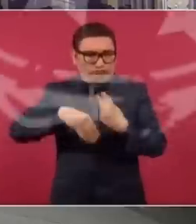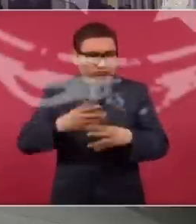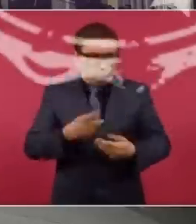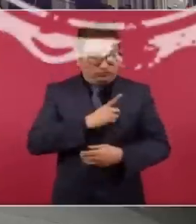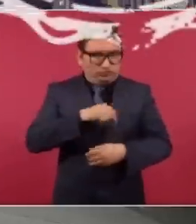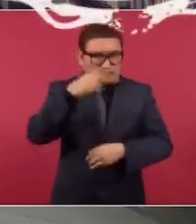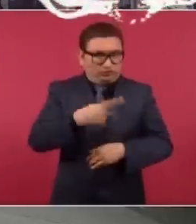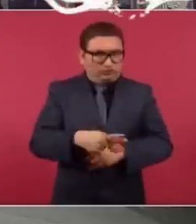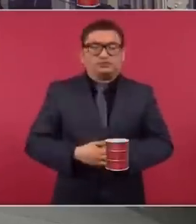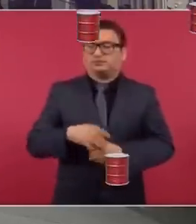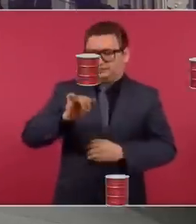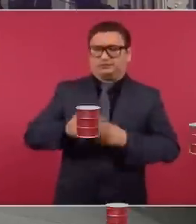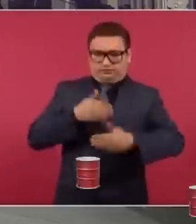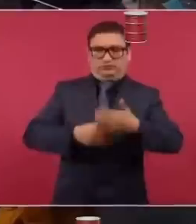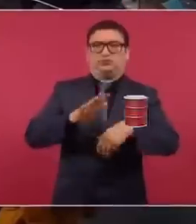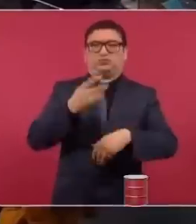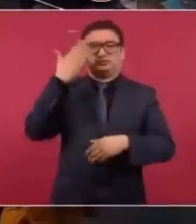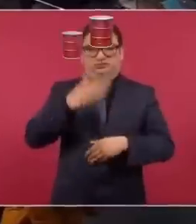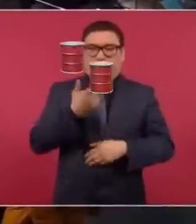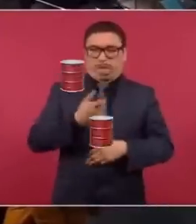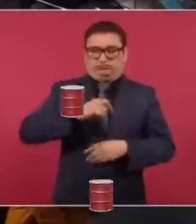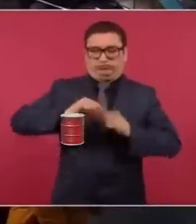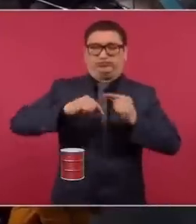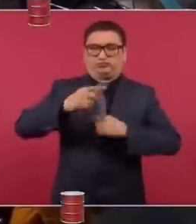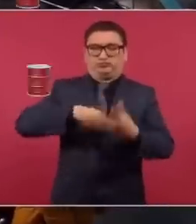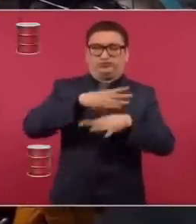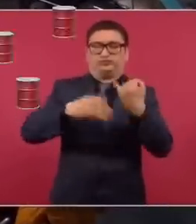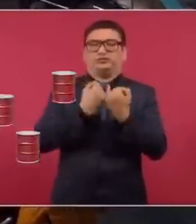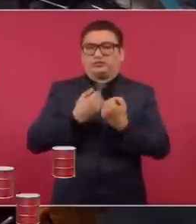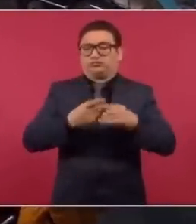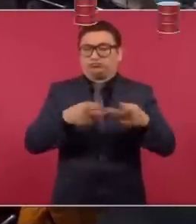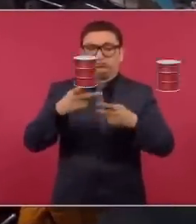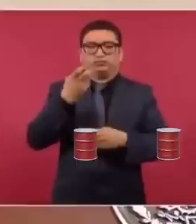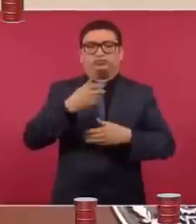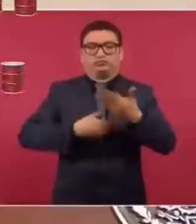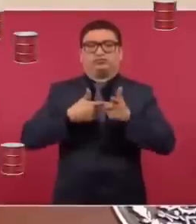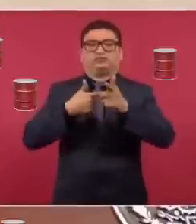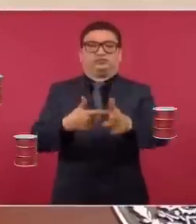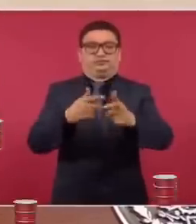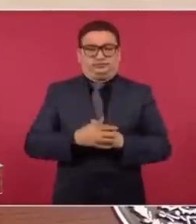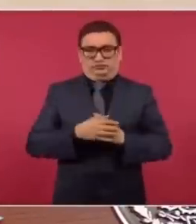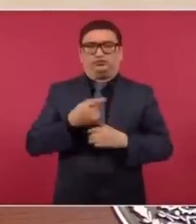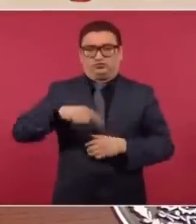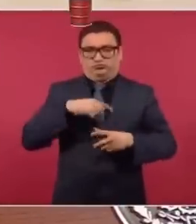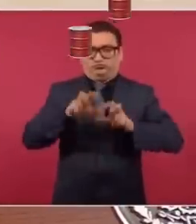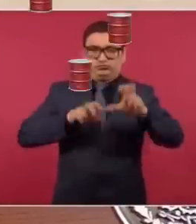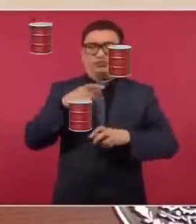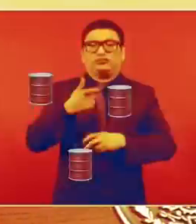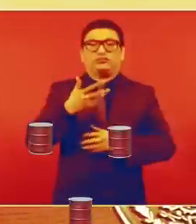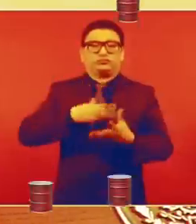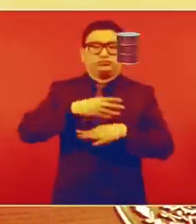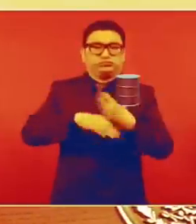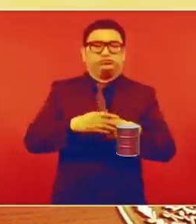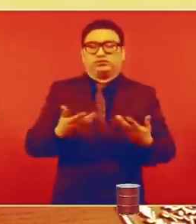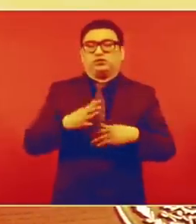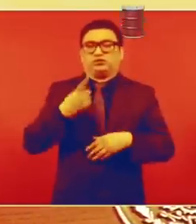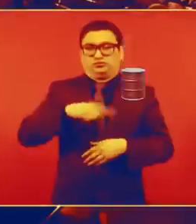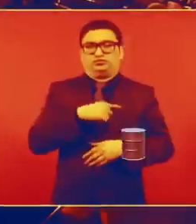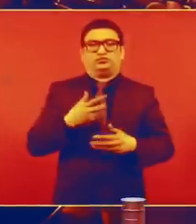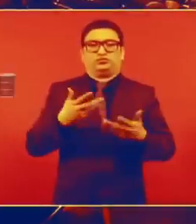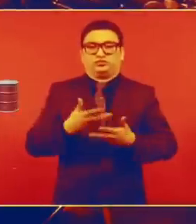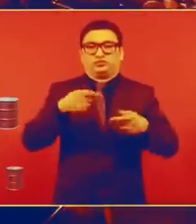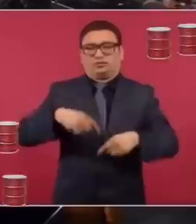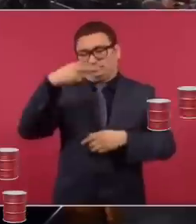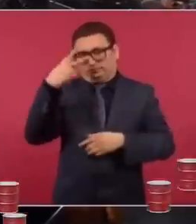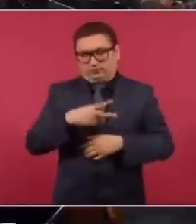Es que, como nos está creciendo la economía, pues crece la demanda. Hay que seguir invirtiendo. Nosotros vamos a dejar